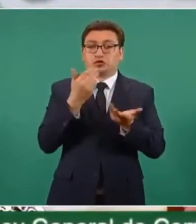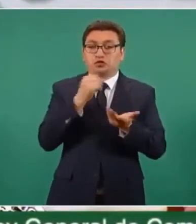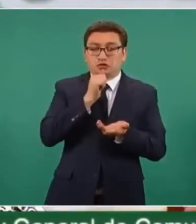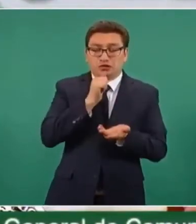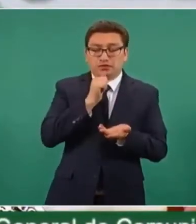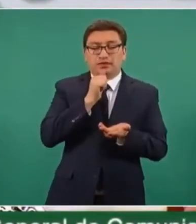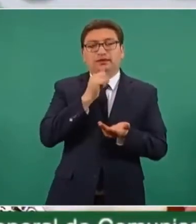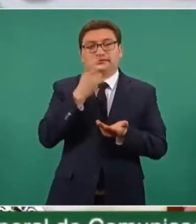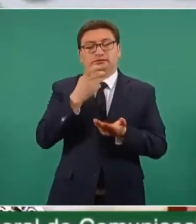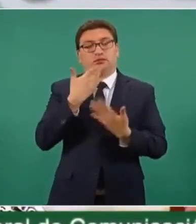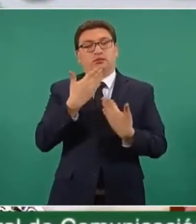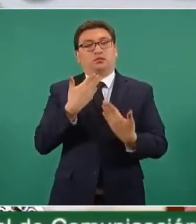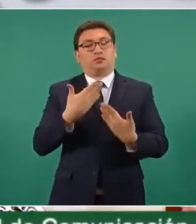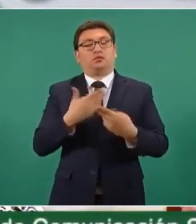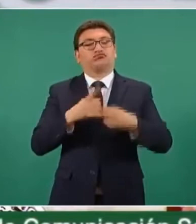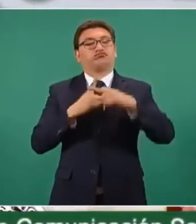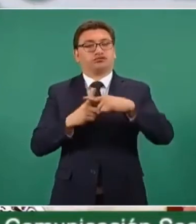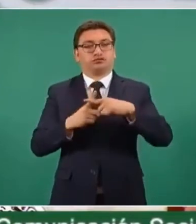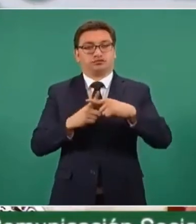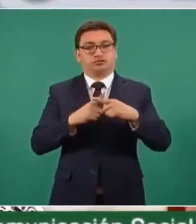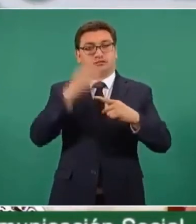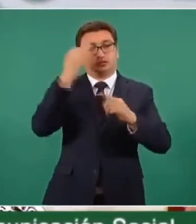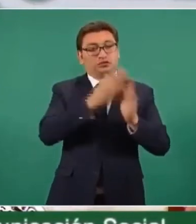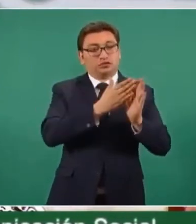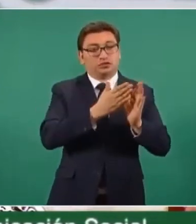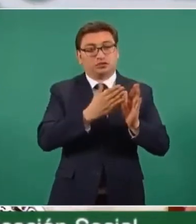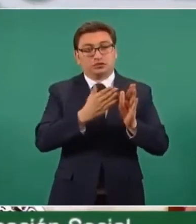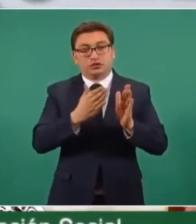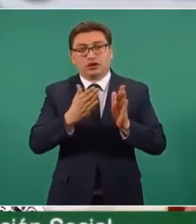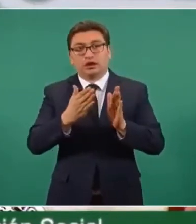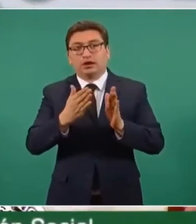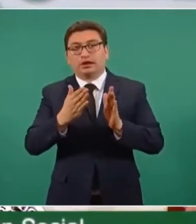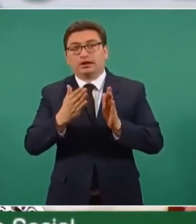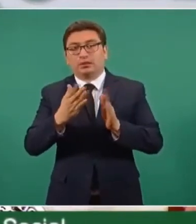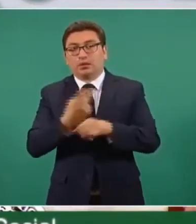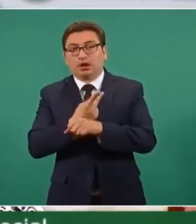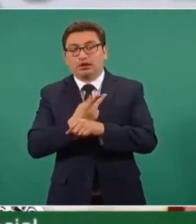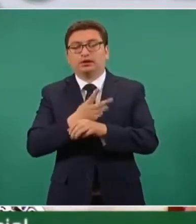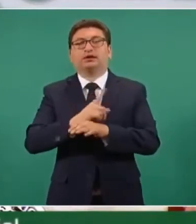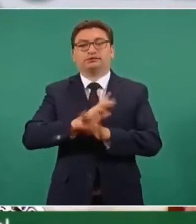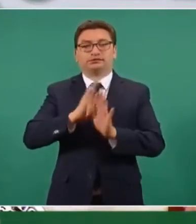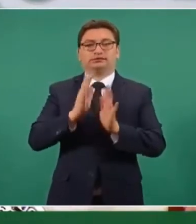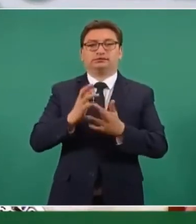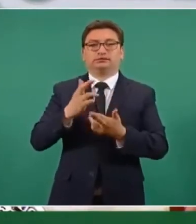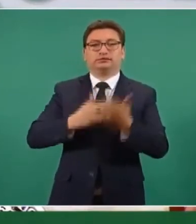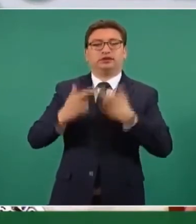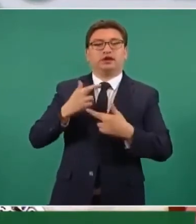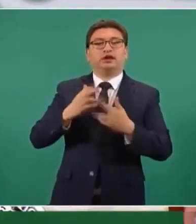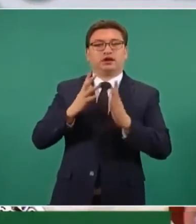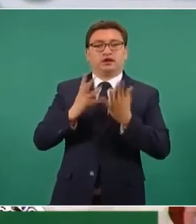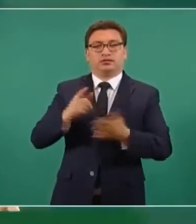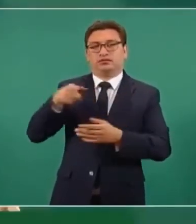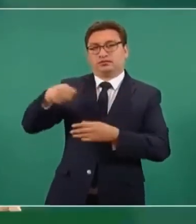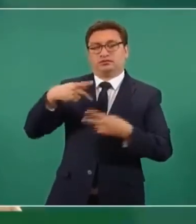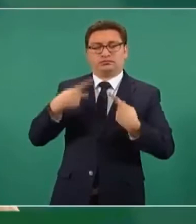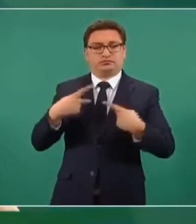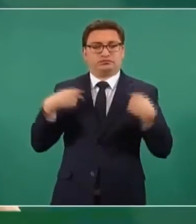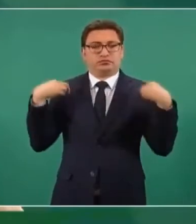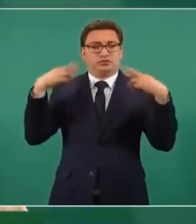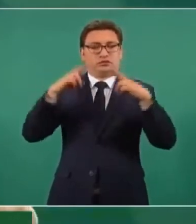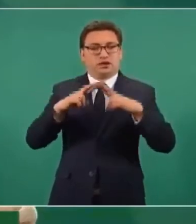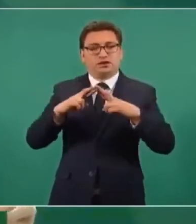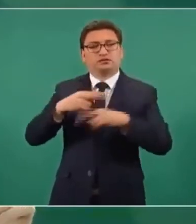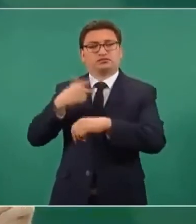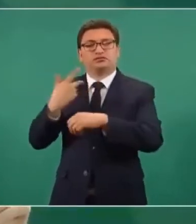Una vez que pasó ese momento, entonces regresamos al objetivo inicial, continuar la vacunación en personal educativo.